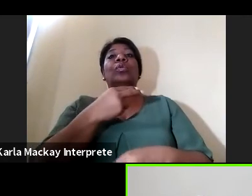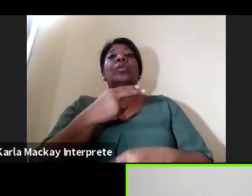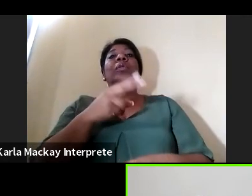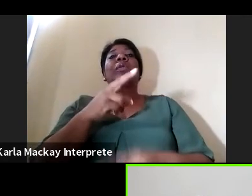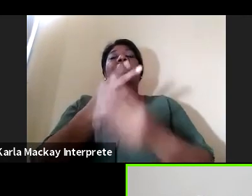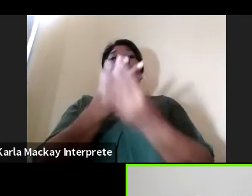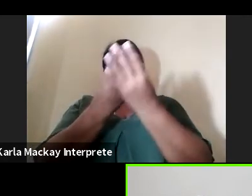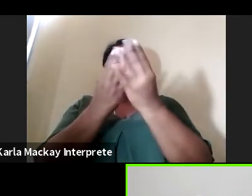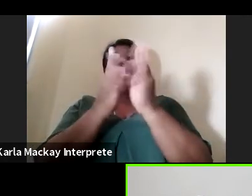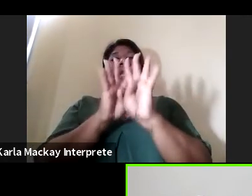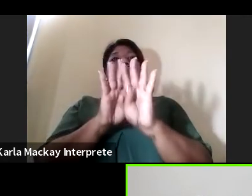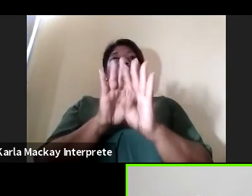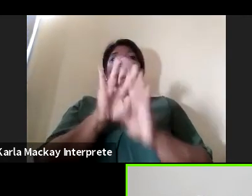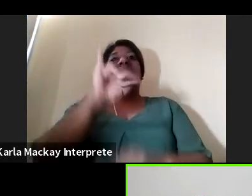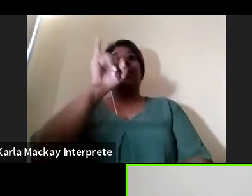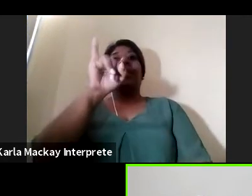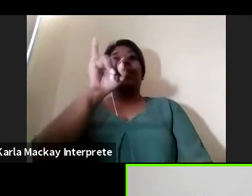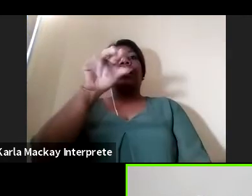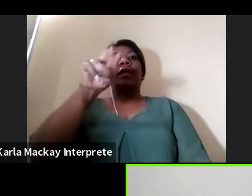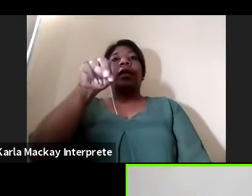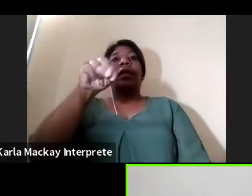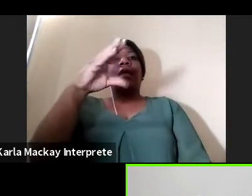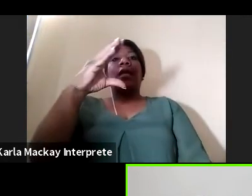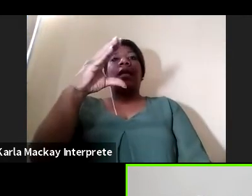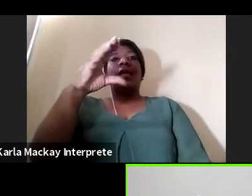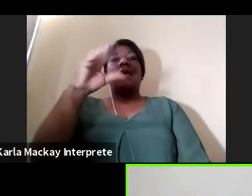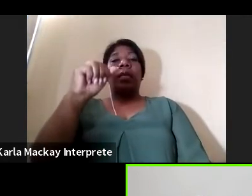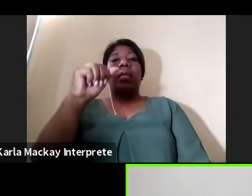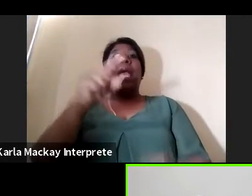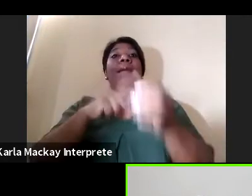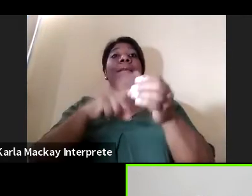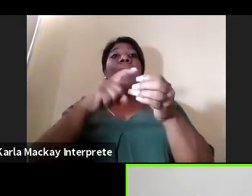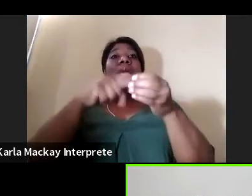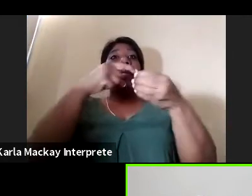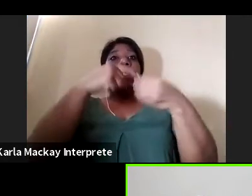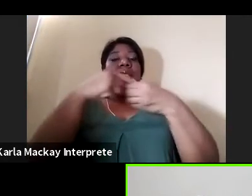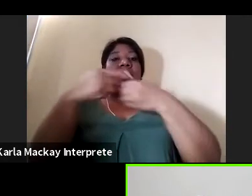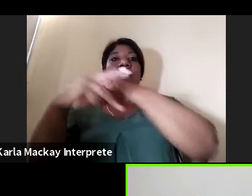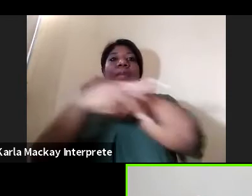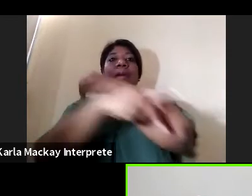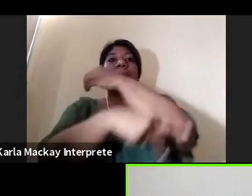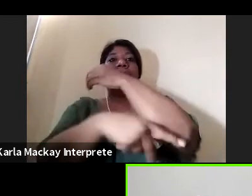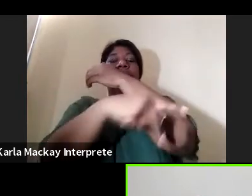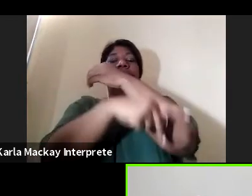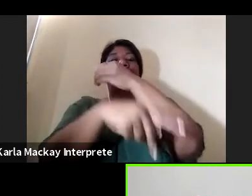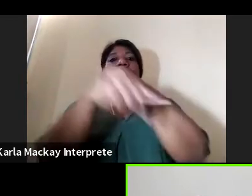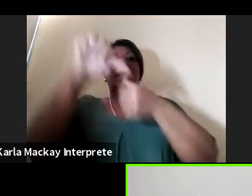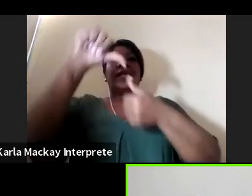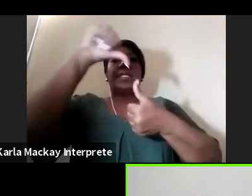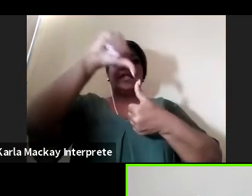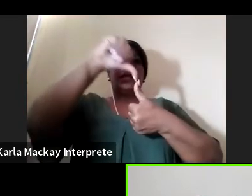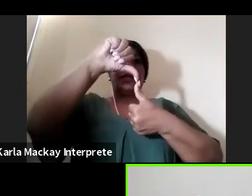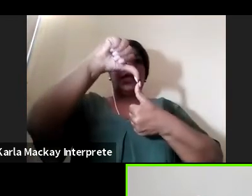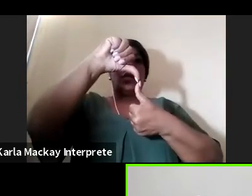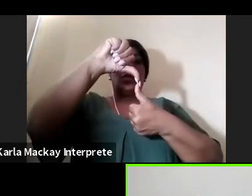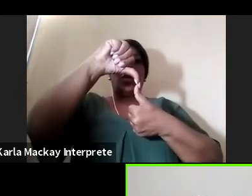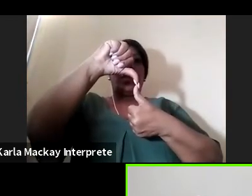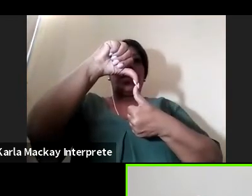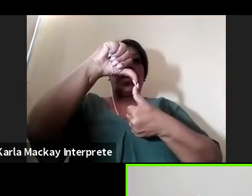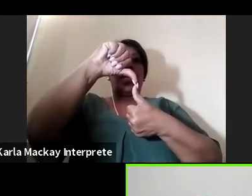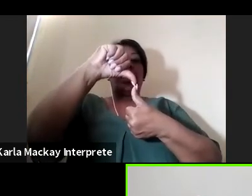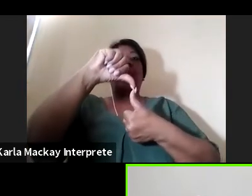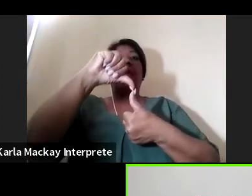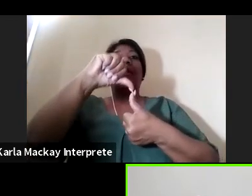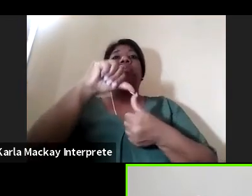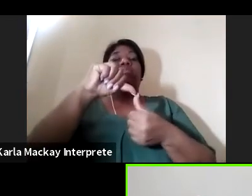ya incluimos a los países centroamericanos desde ese punto de vista yo pienso que como somos los países